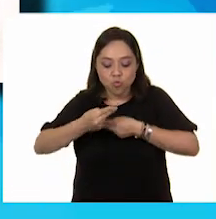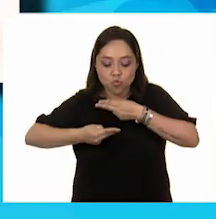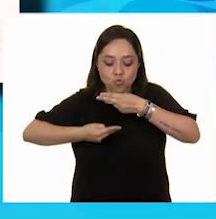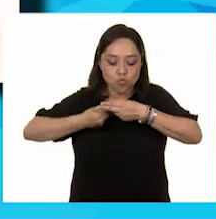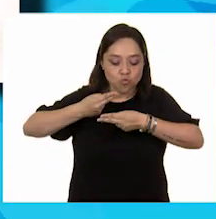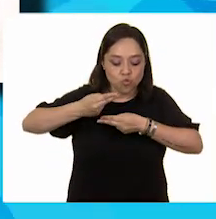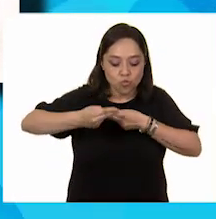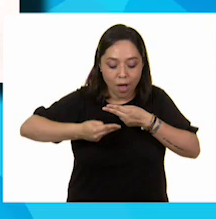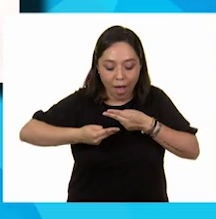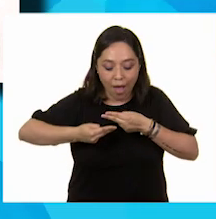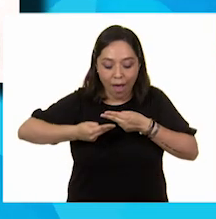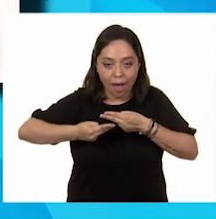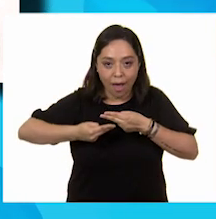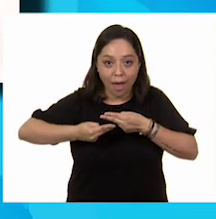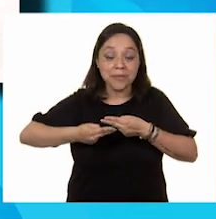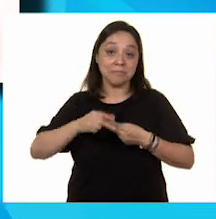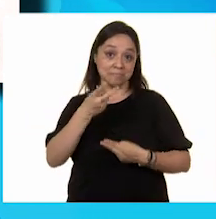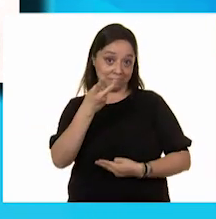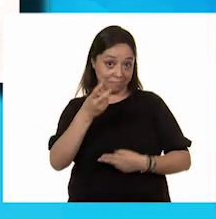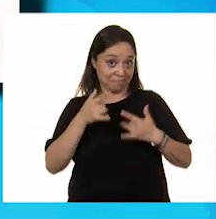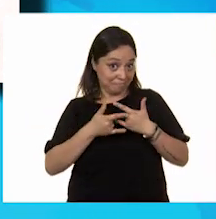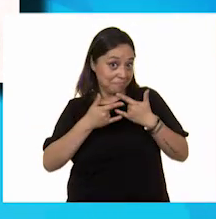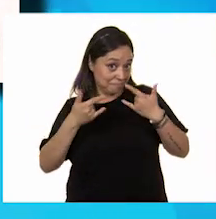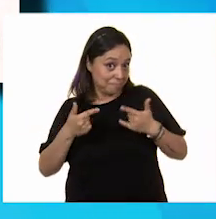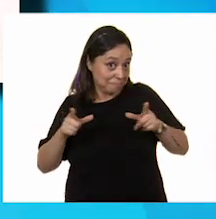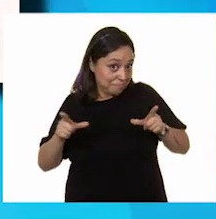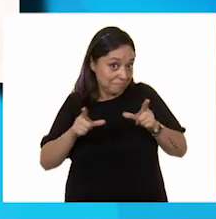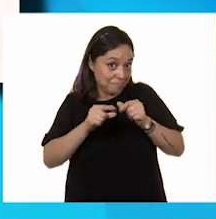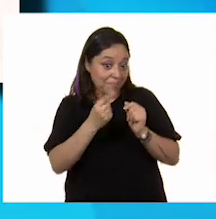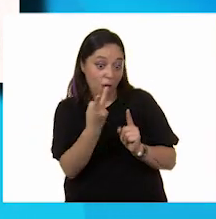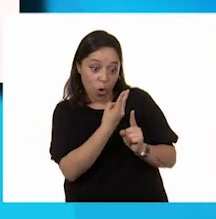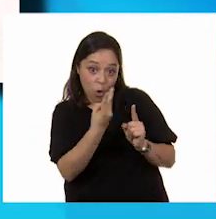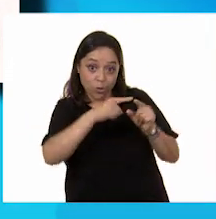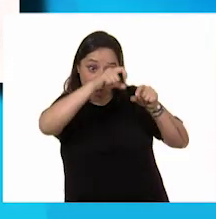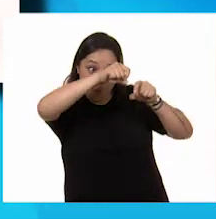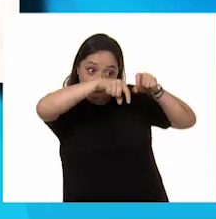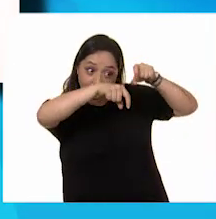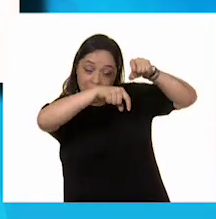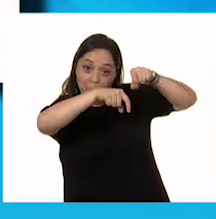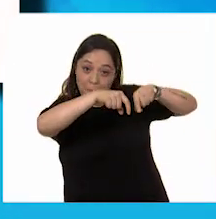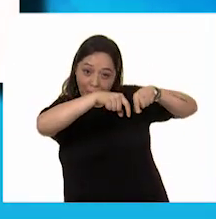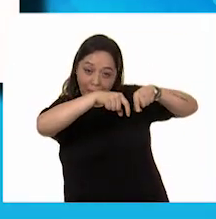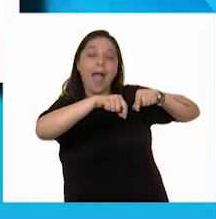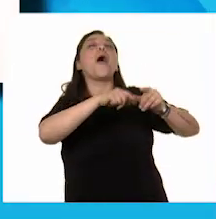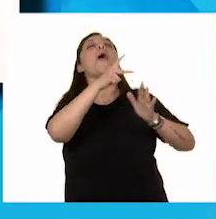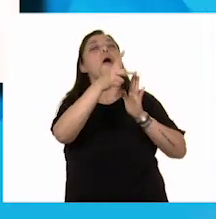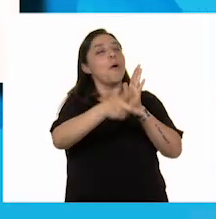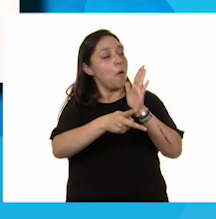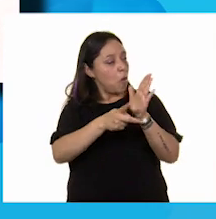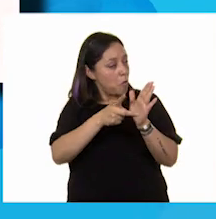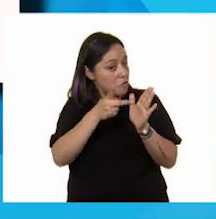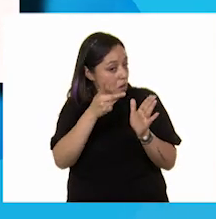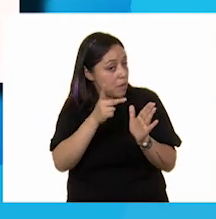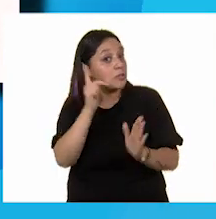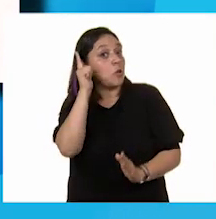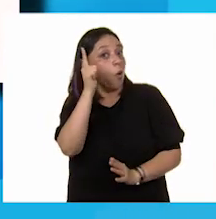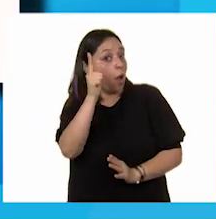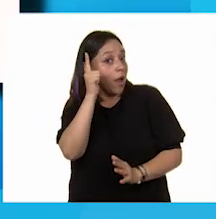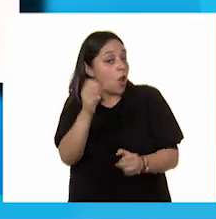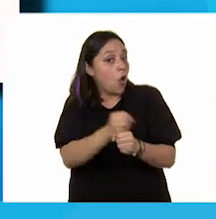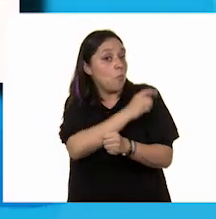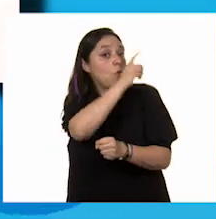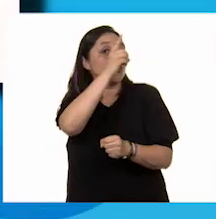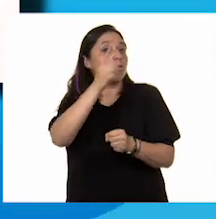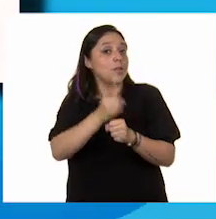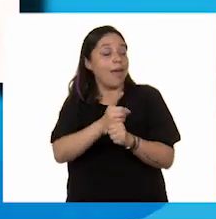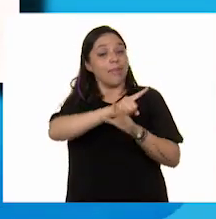así termina este cuento, en el que sin duda, Rocío y Gotero volverán, si tienen la oportunidad, a